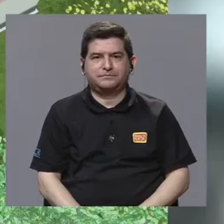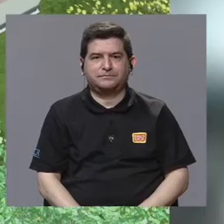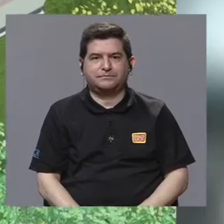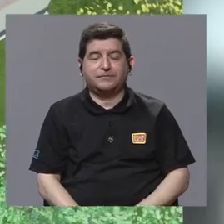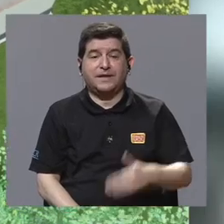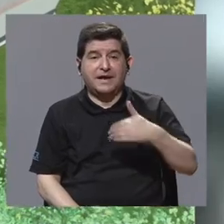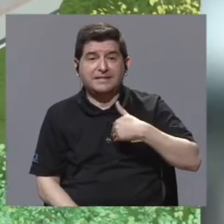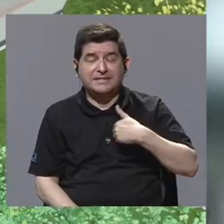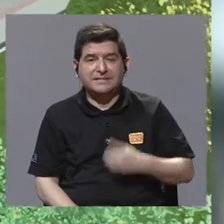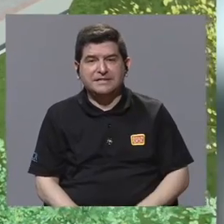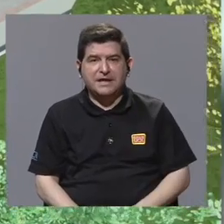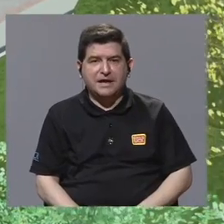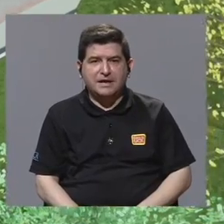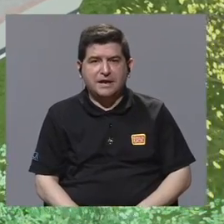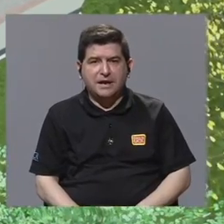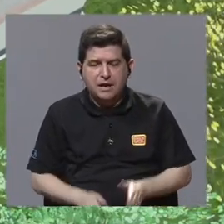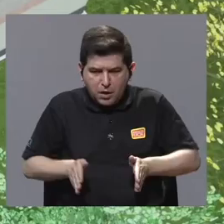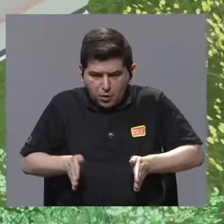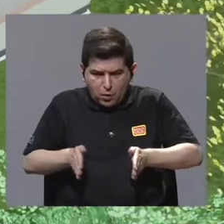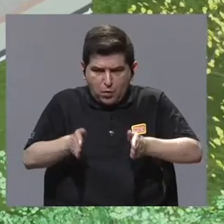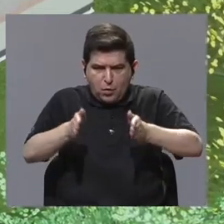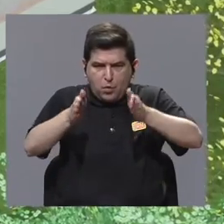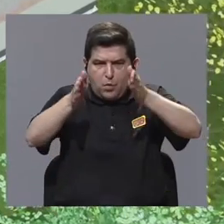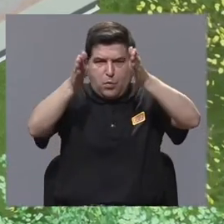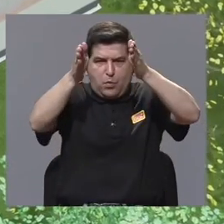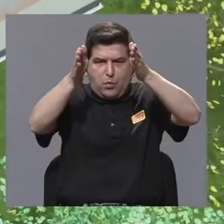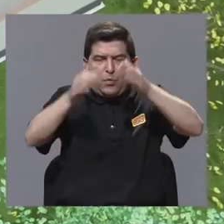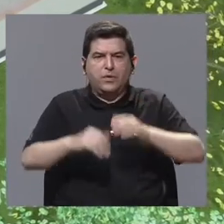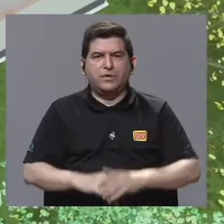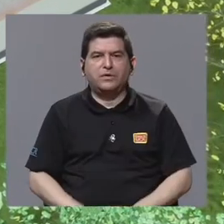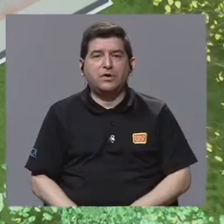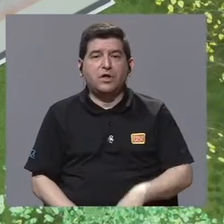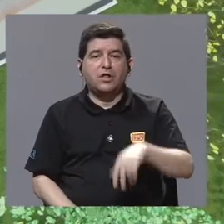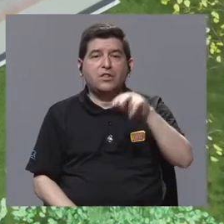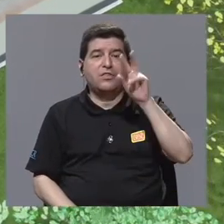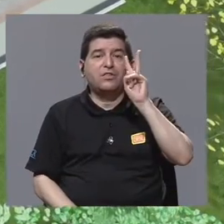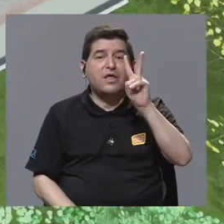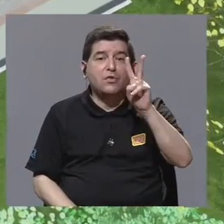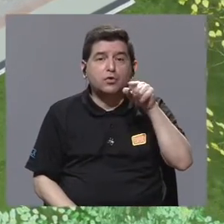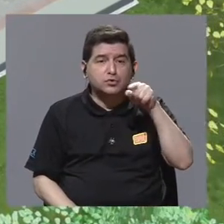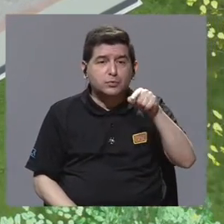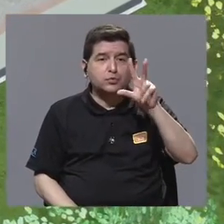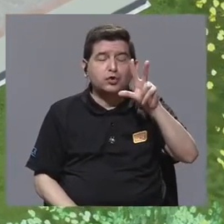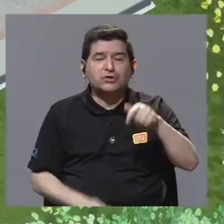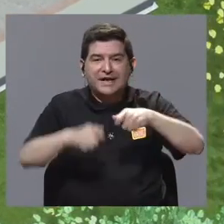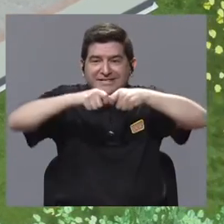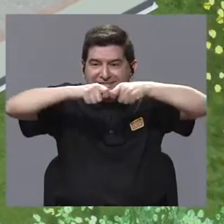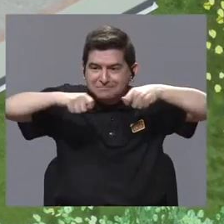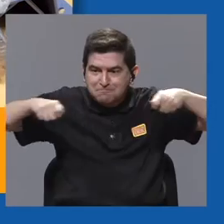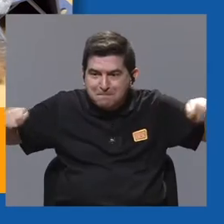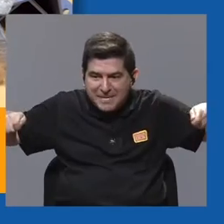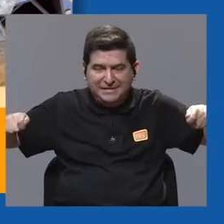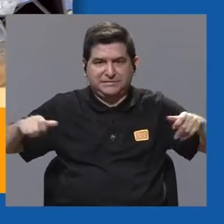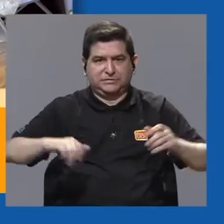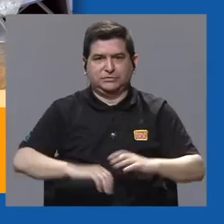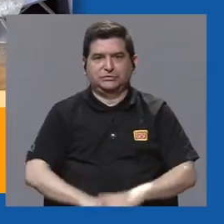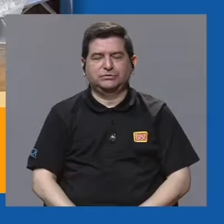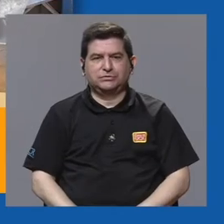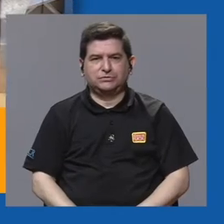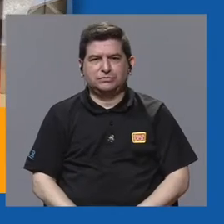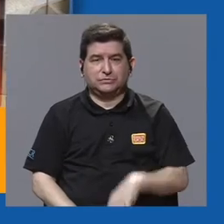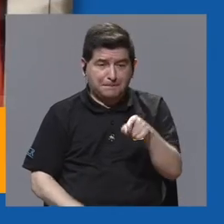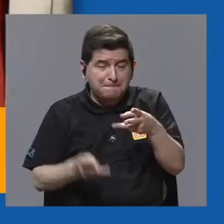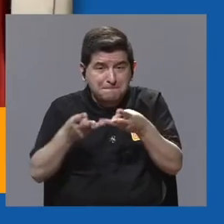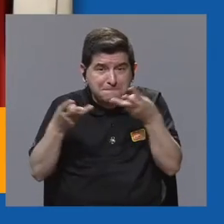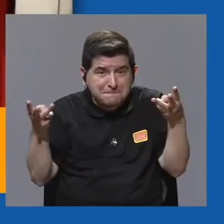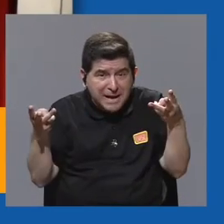Tiene unas paredes de concreto laterales, por decirlo así, de 2.3 metros de espesor, con un